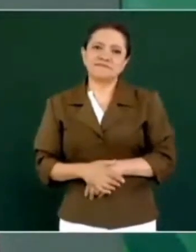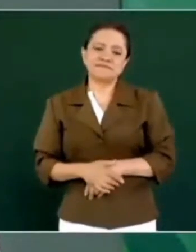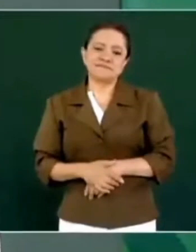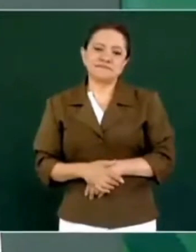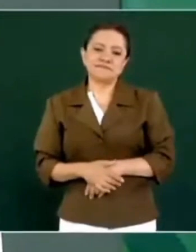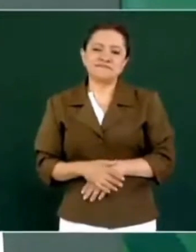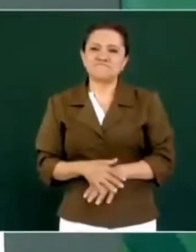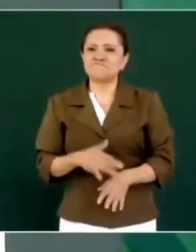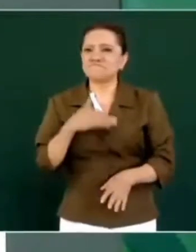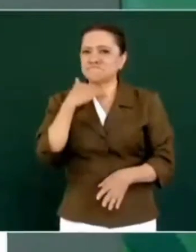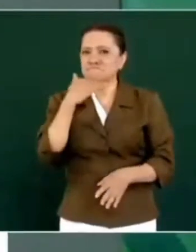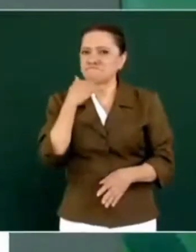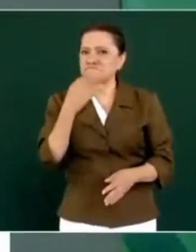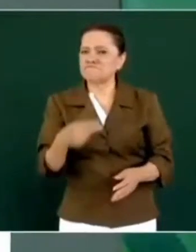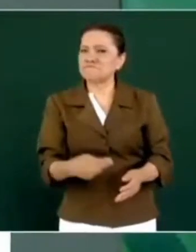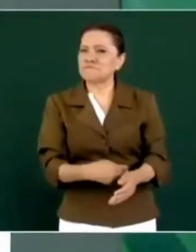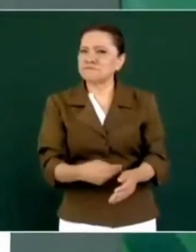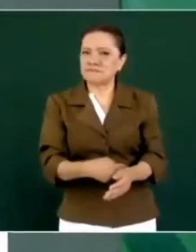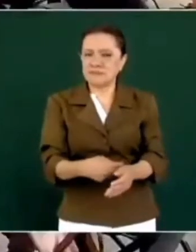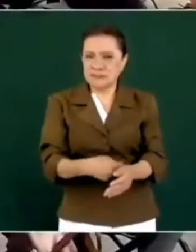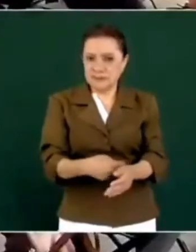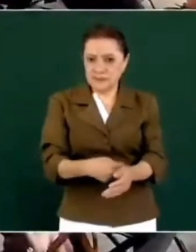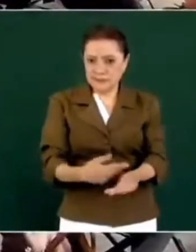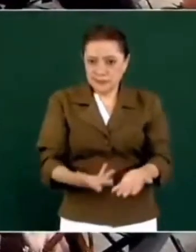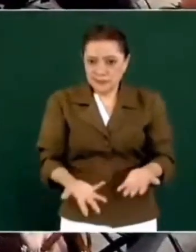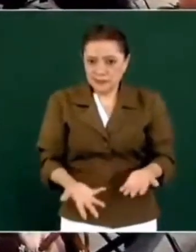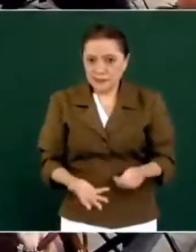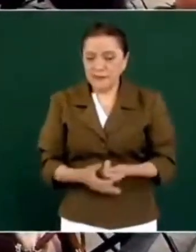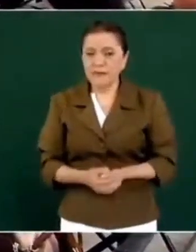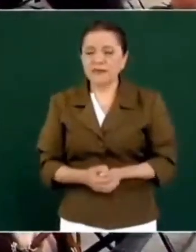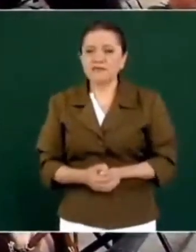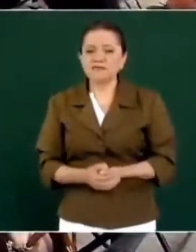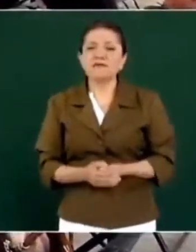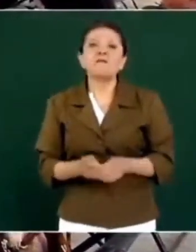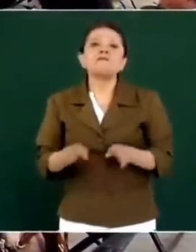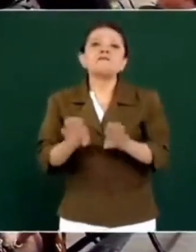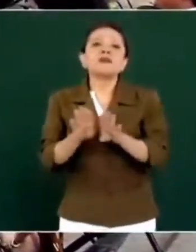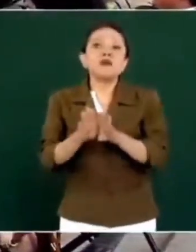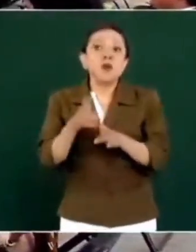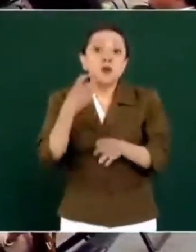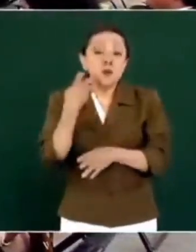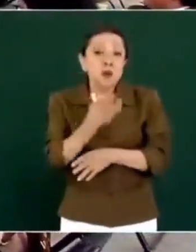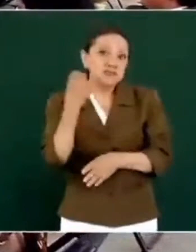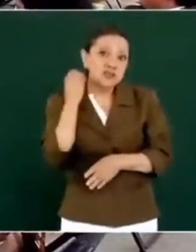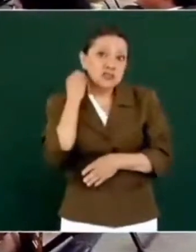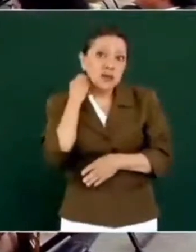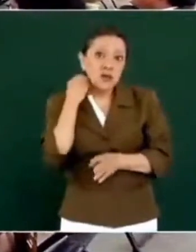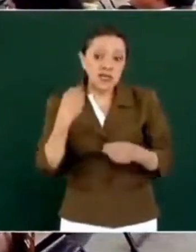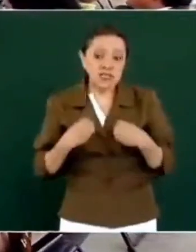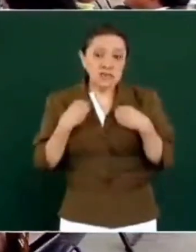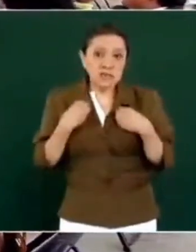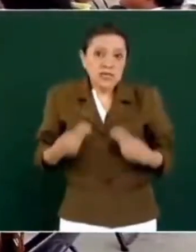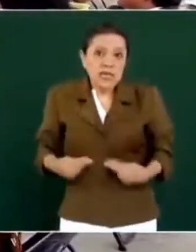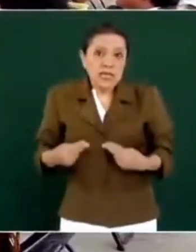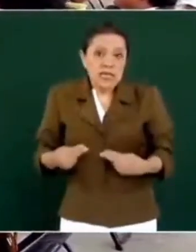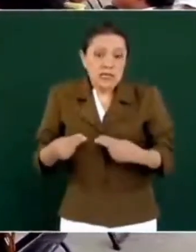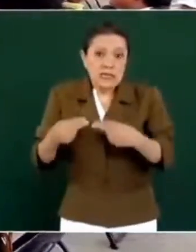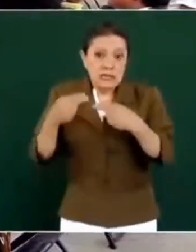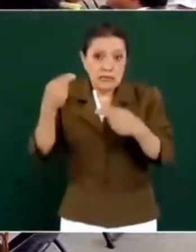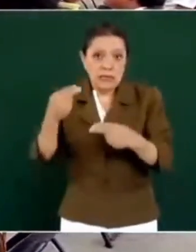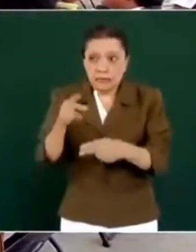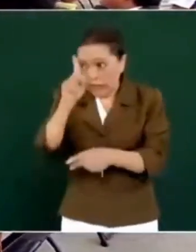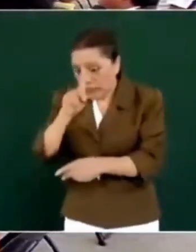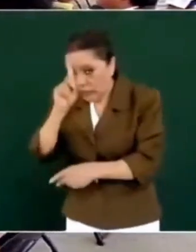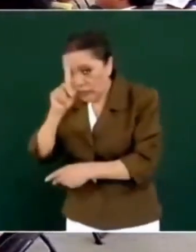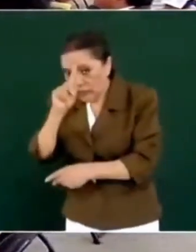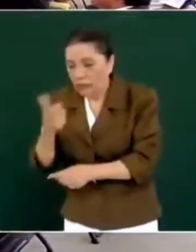tranzas, y como vivían de eso, de estar extorsionando